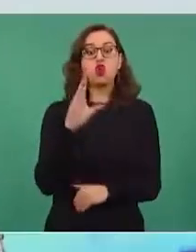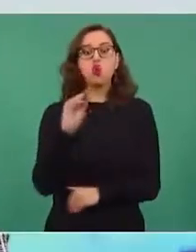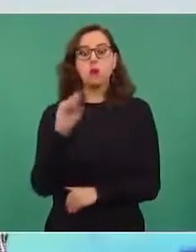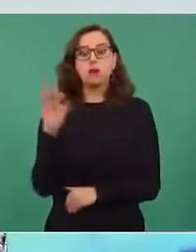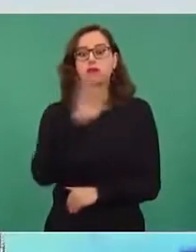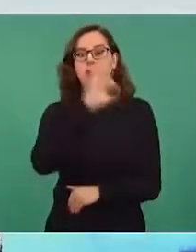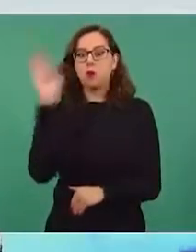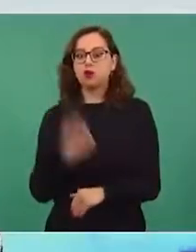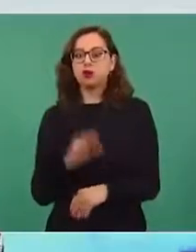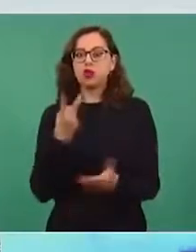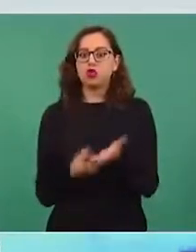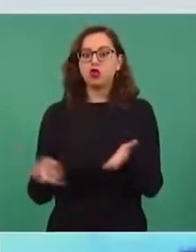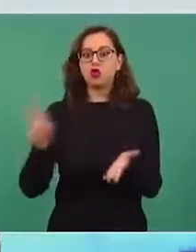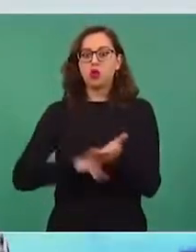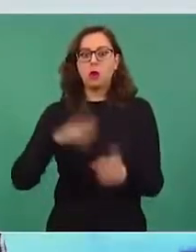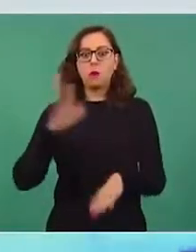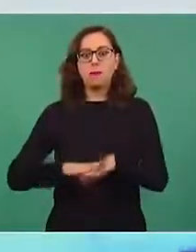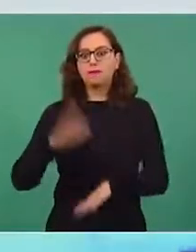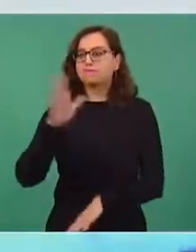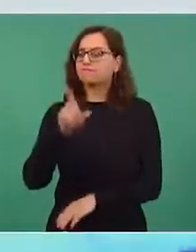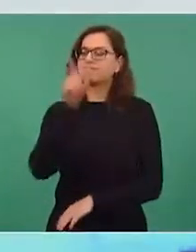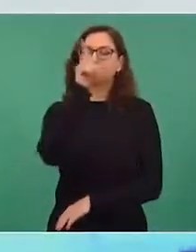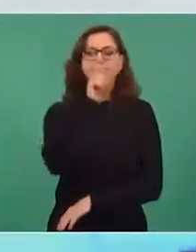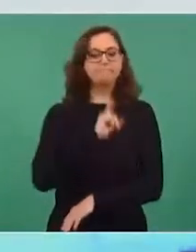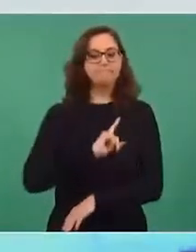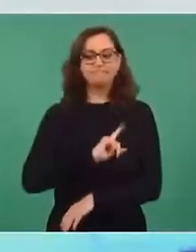También miente. Es cuanto, presidente.